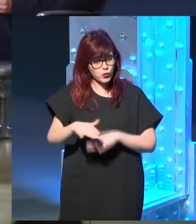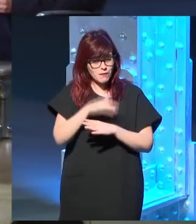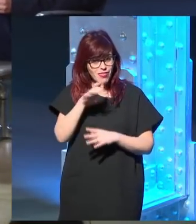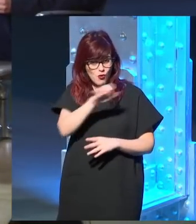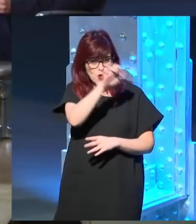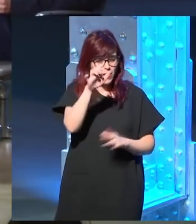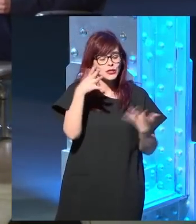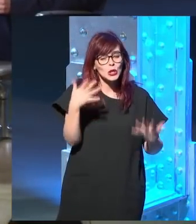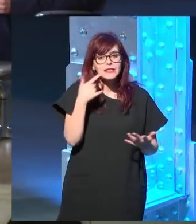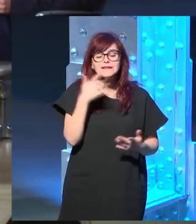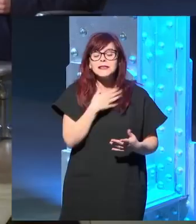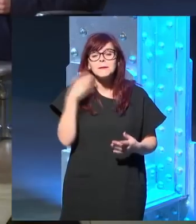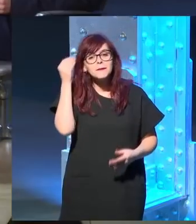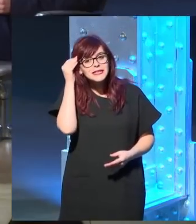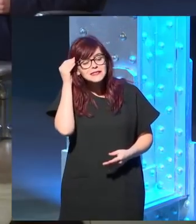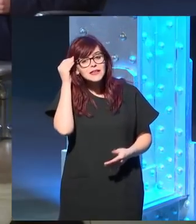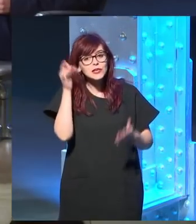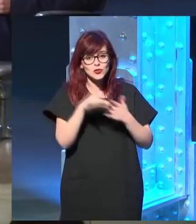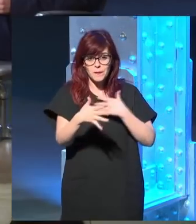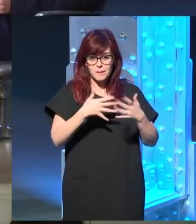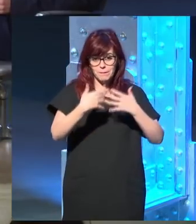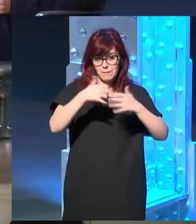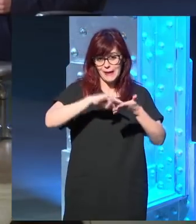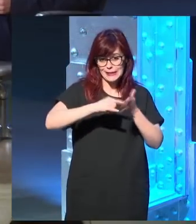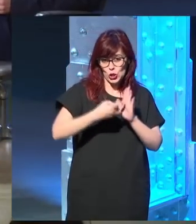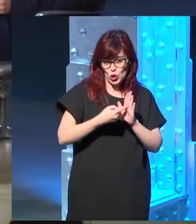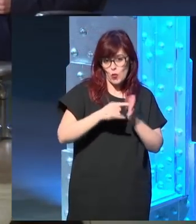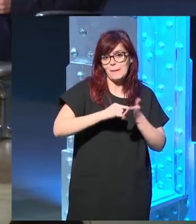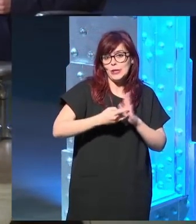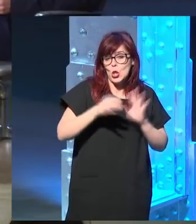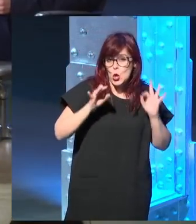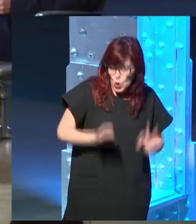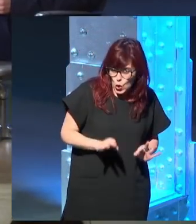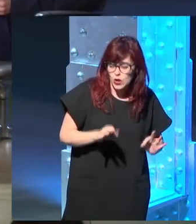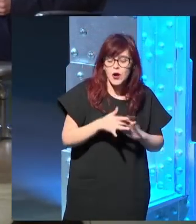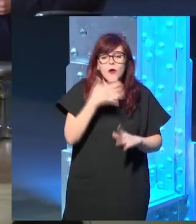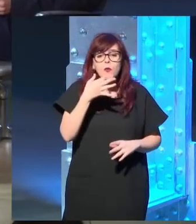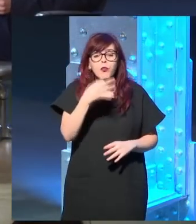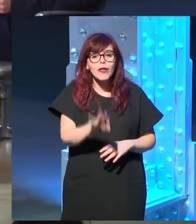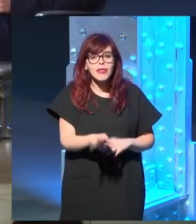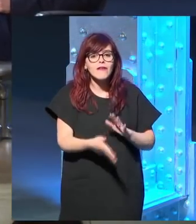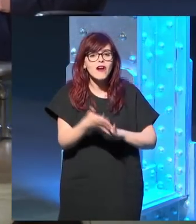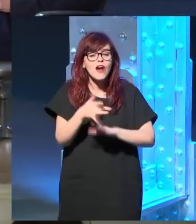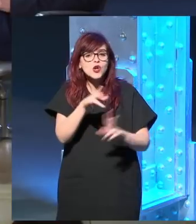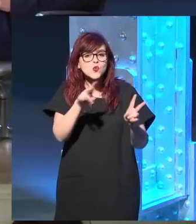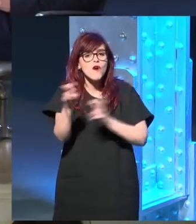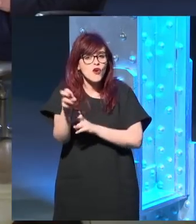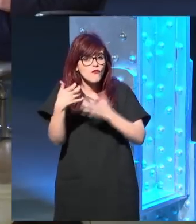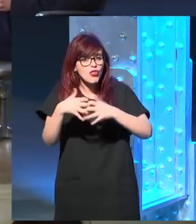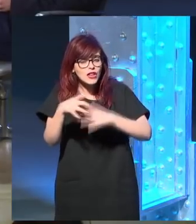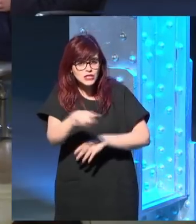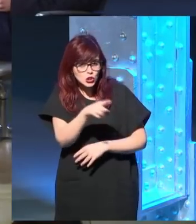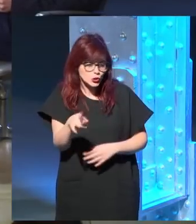europea. No sé si crees que el método, como método, sí puede llegar a dar esa novedad o siempre